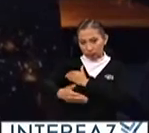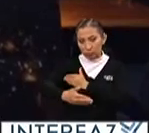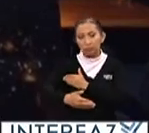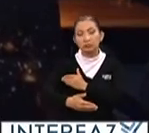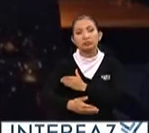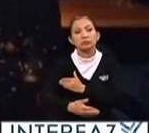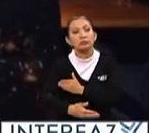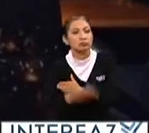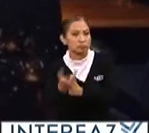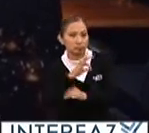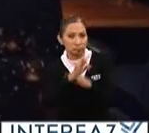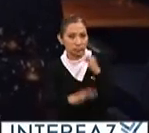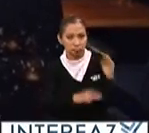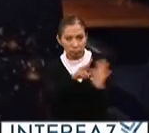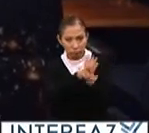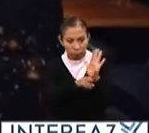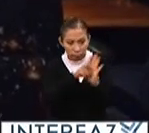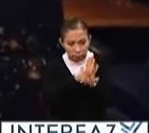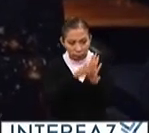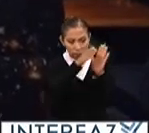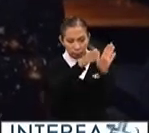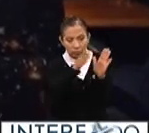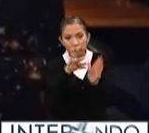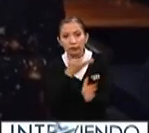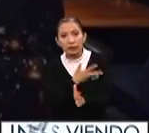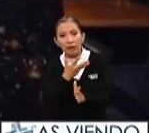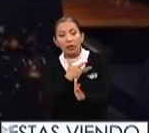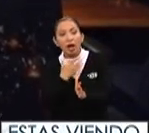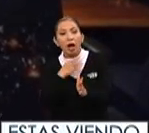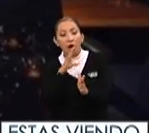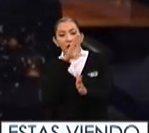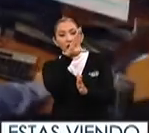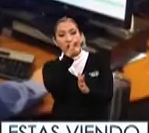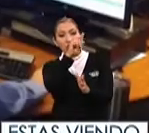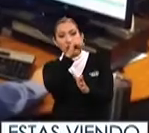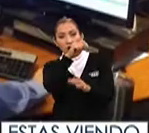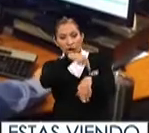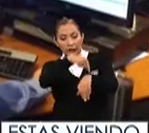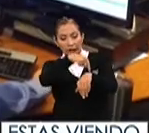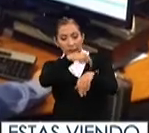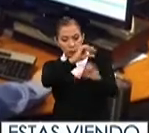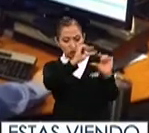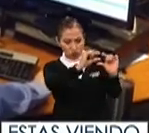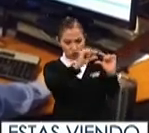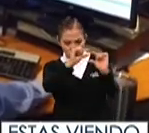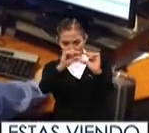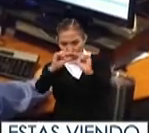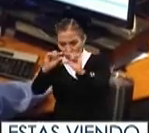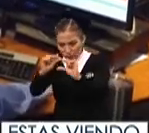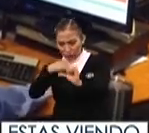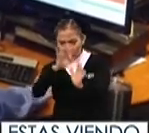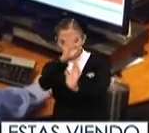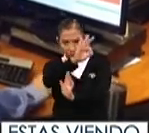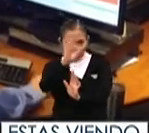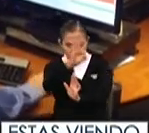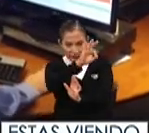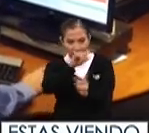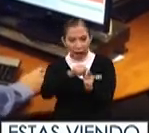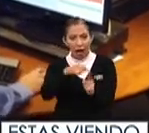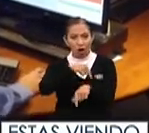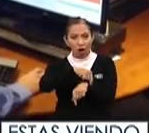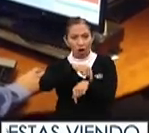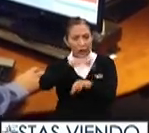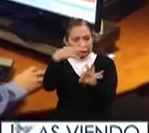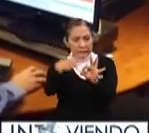y todos estos videos llevan un código del tiempo para poderlo identificar con fecha y